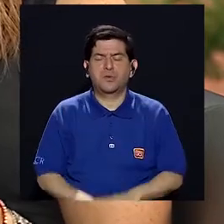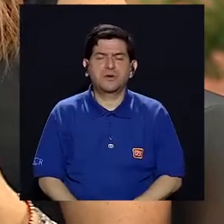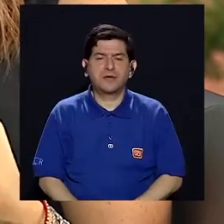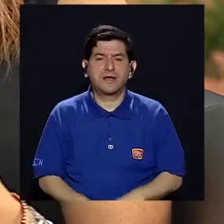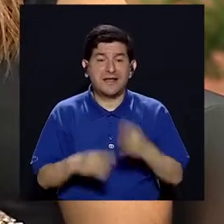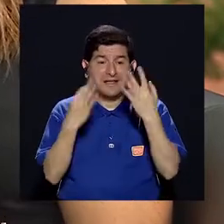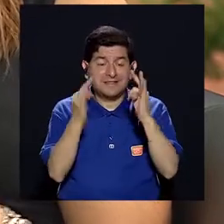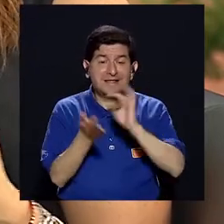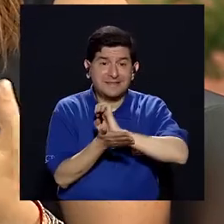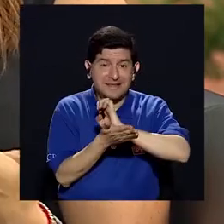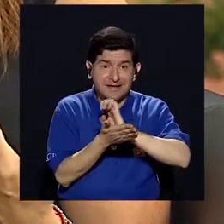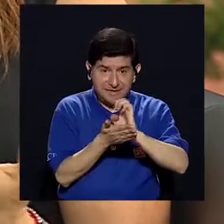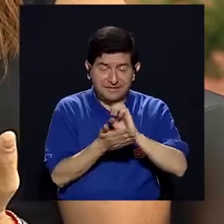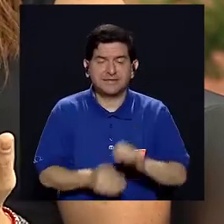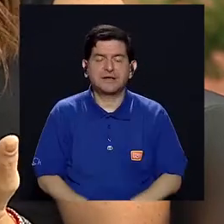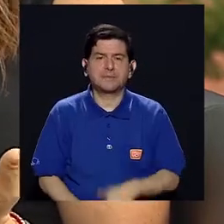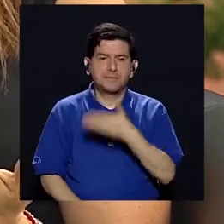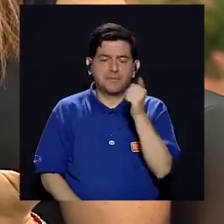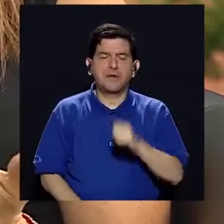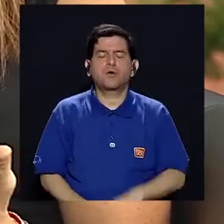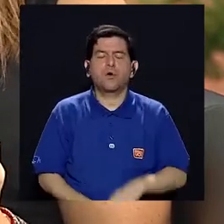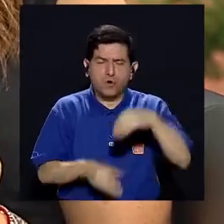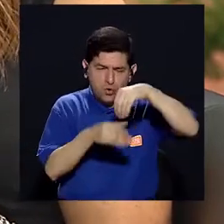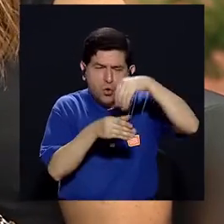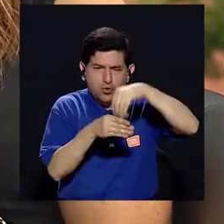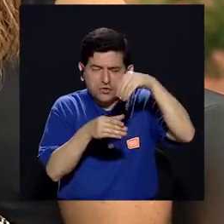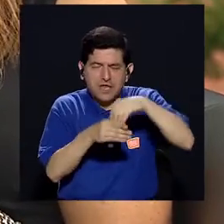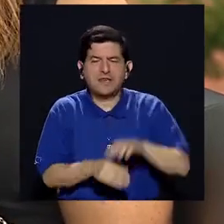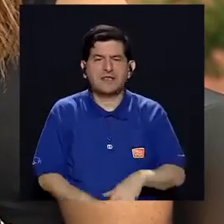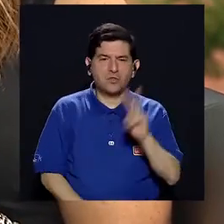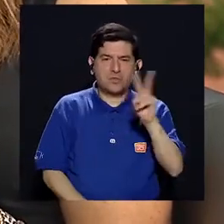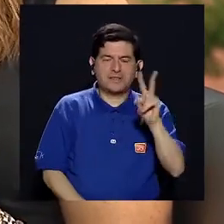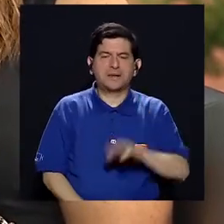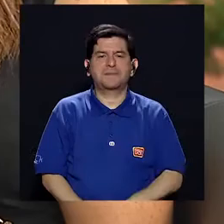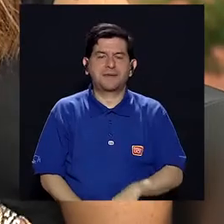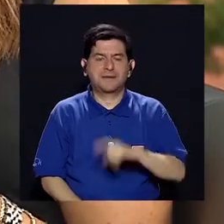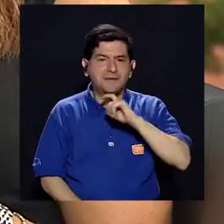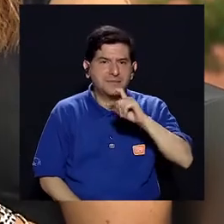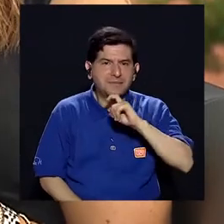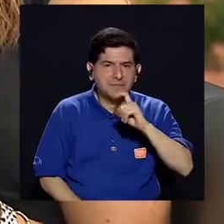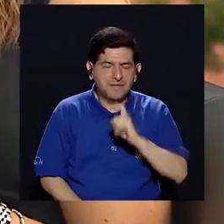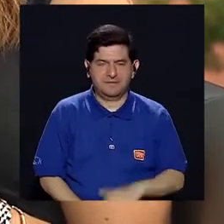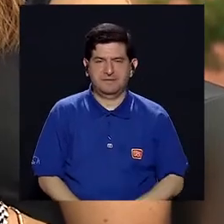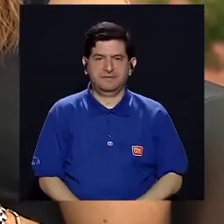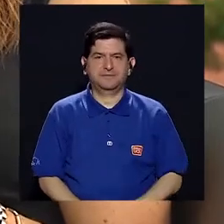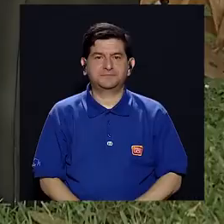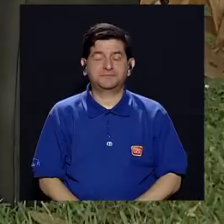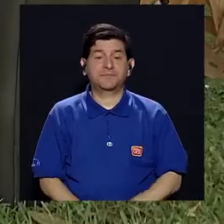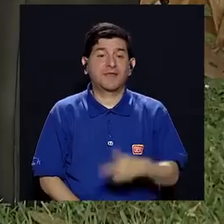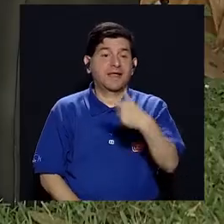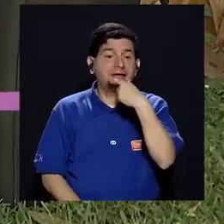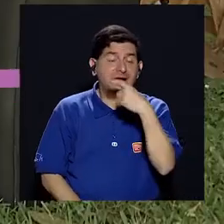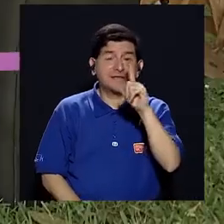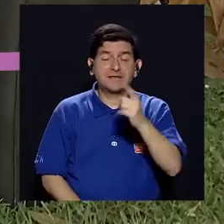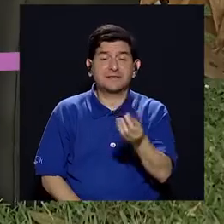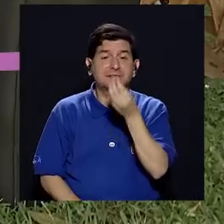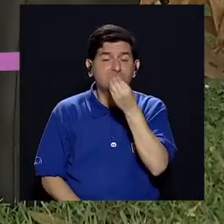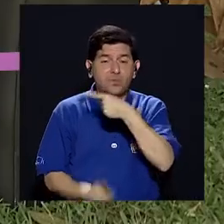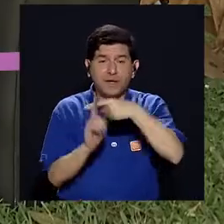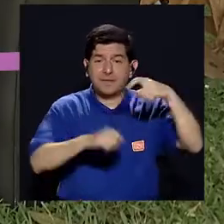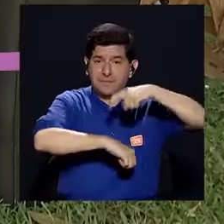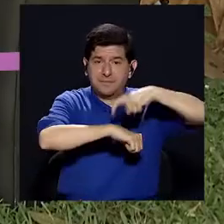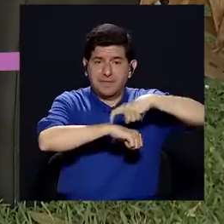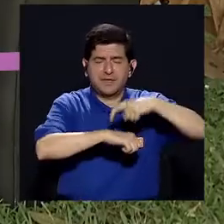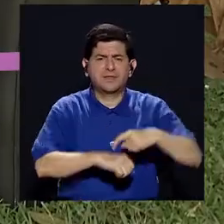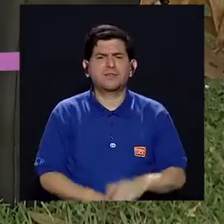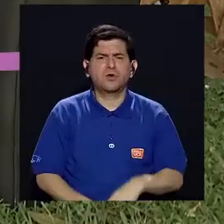idea es buscar en la merienda productos que aporten fibra, micronutrientes como vitamina, minerales, etc. En el caso de las galletas, en una